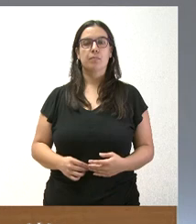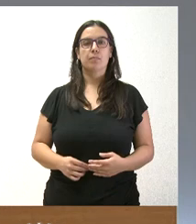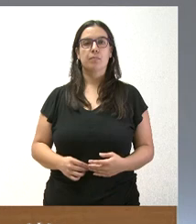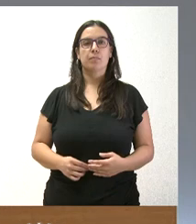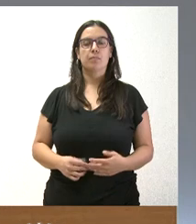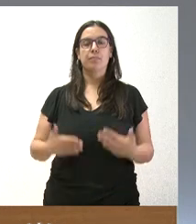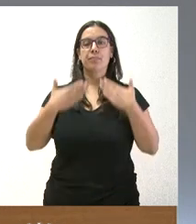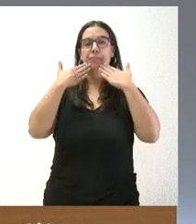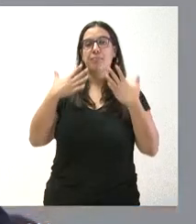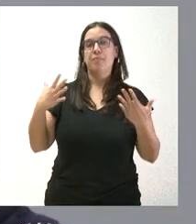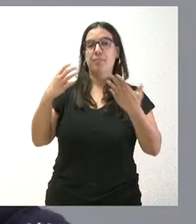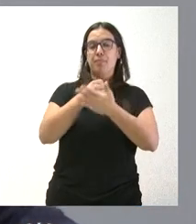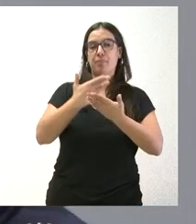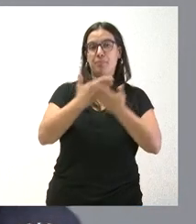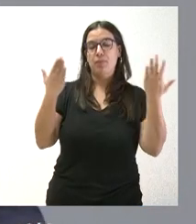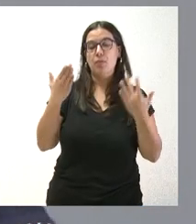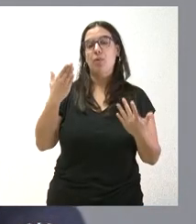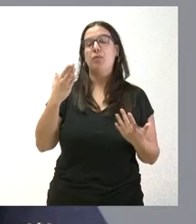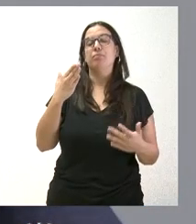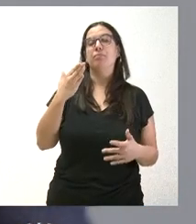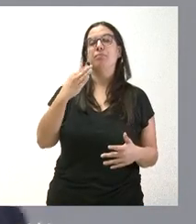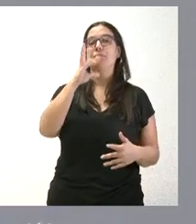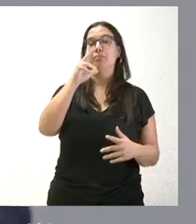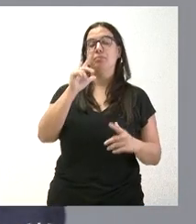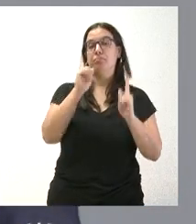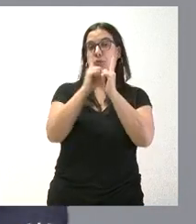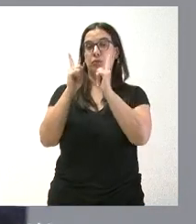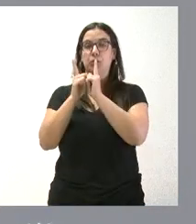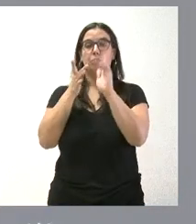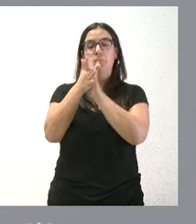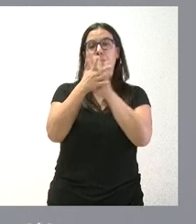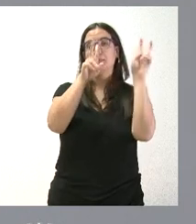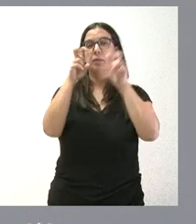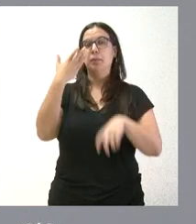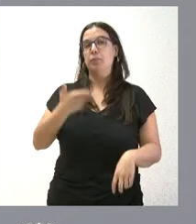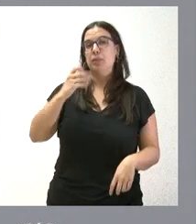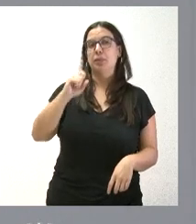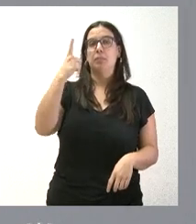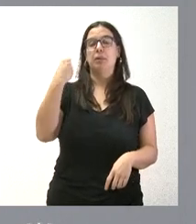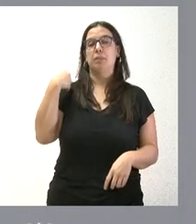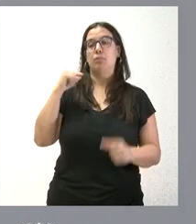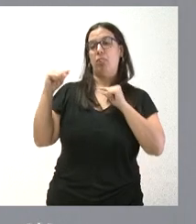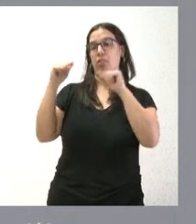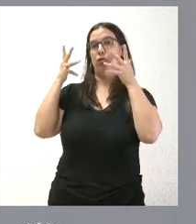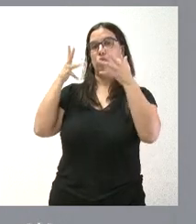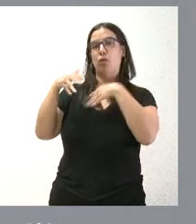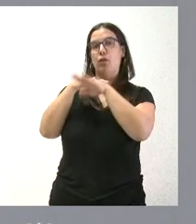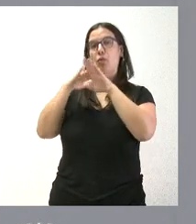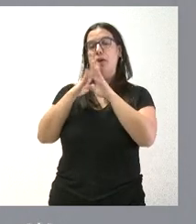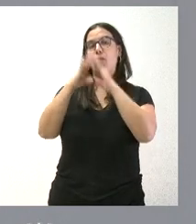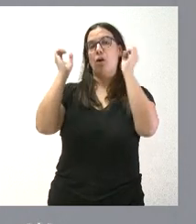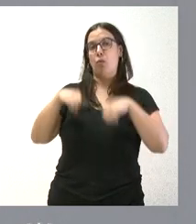Gracias a todos ustedes y paso a relatar siquiera brevemente los aspectos fundamentales del contenido del Consejo de Gobierno y de los acuerdos que se han